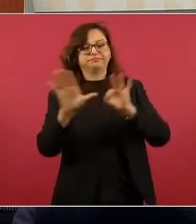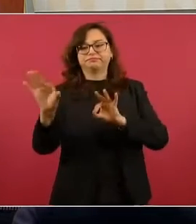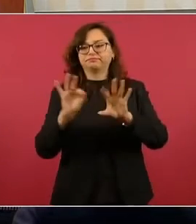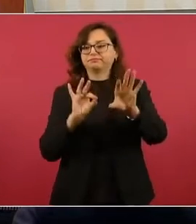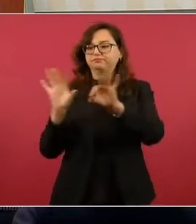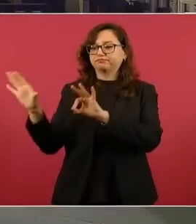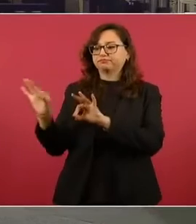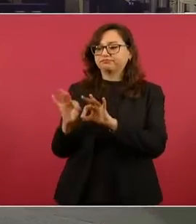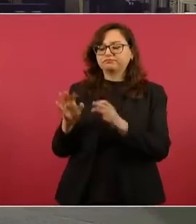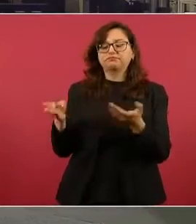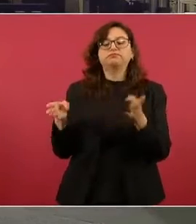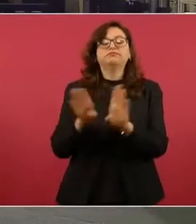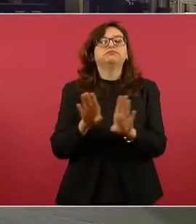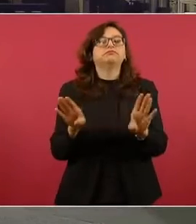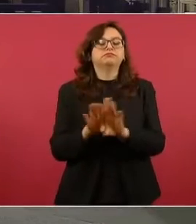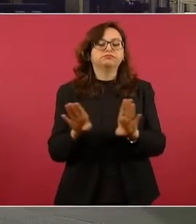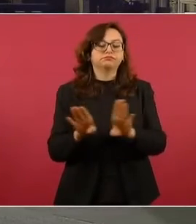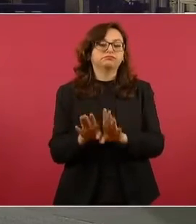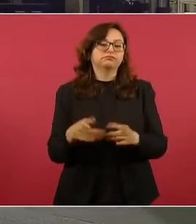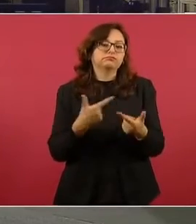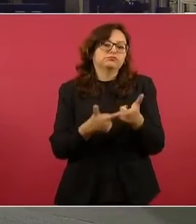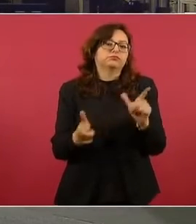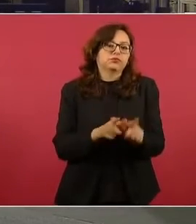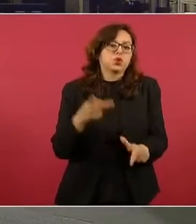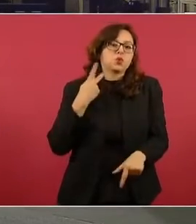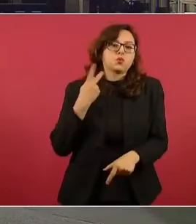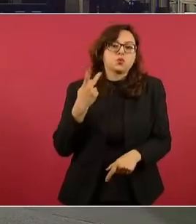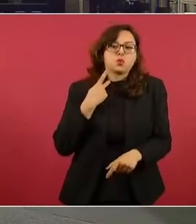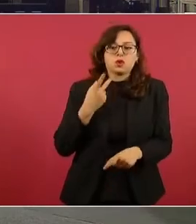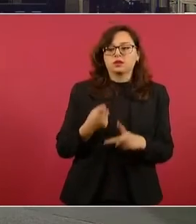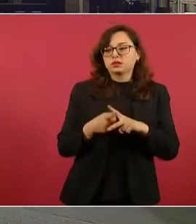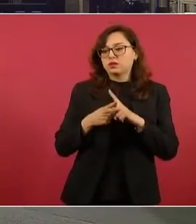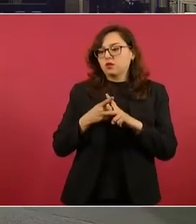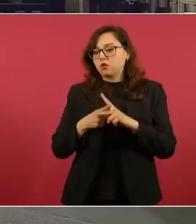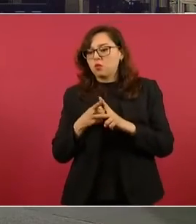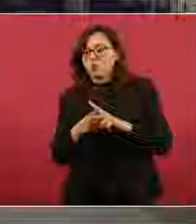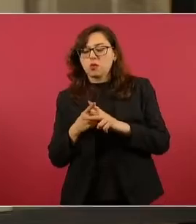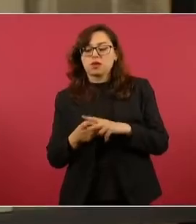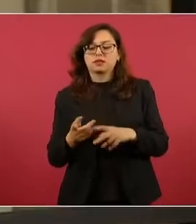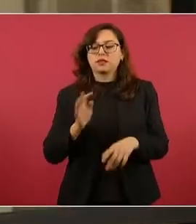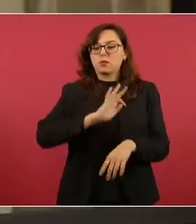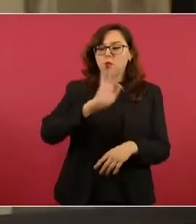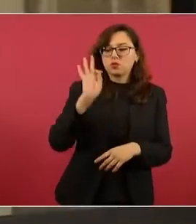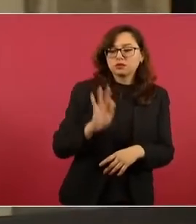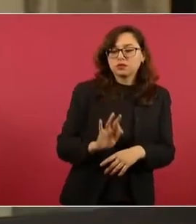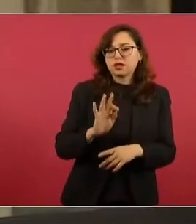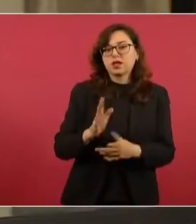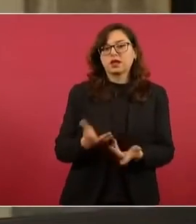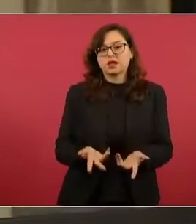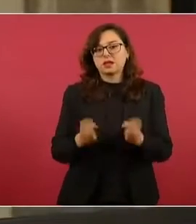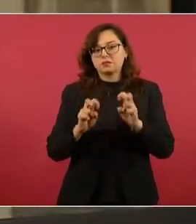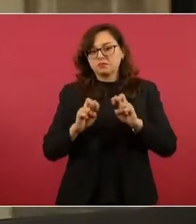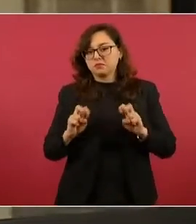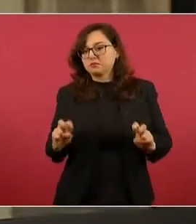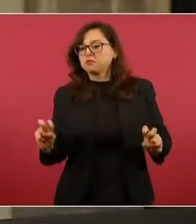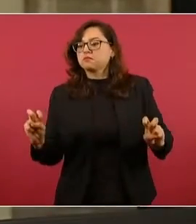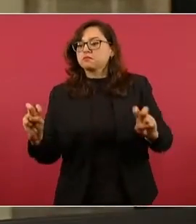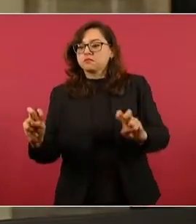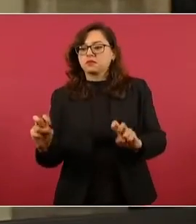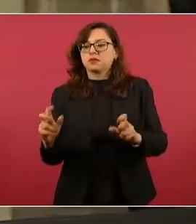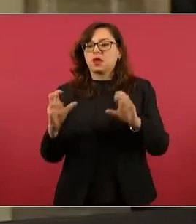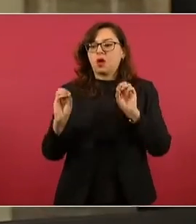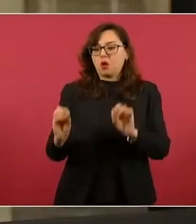al final son cuotas partidistas en muchas ocasiones o cuotas que corresponden a intereses que hay